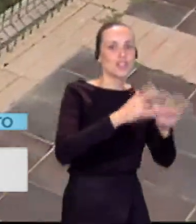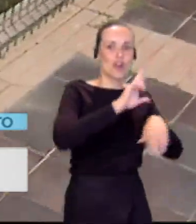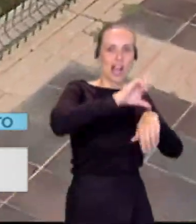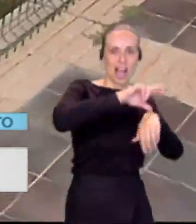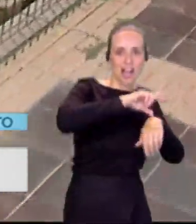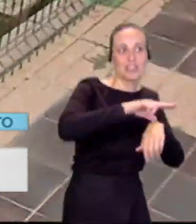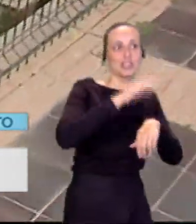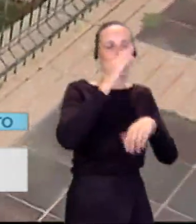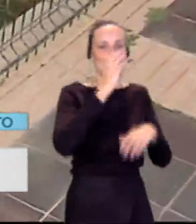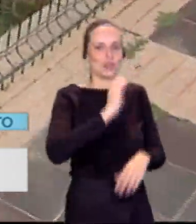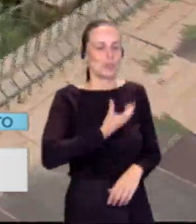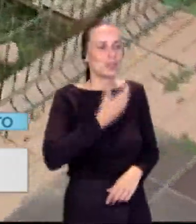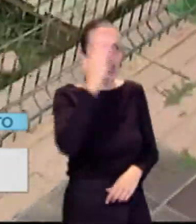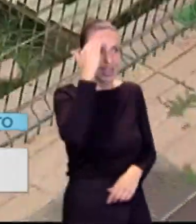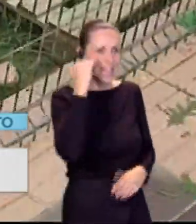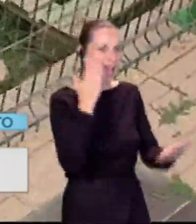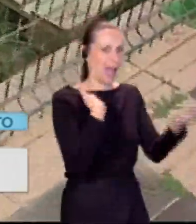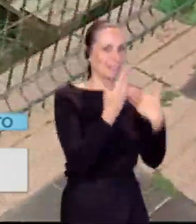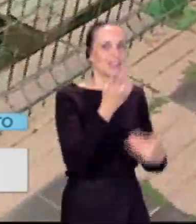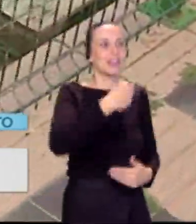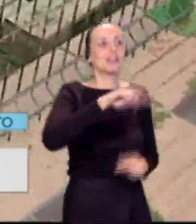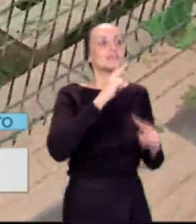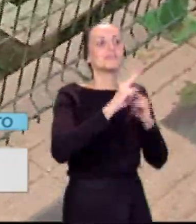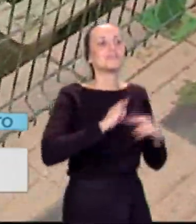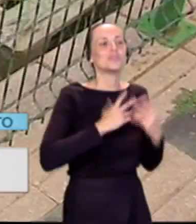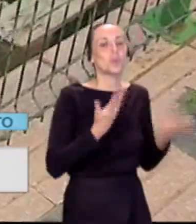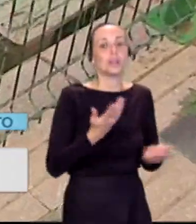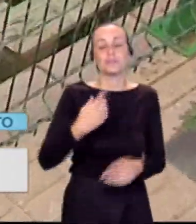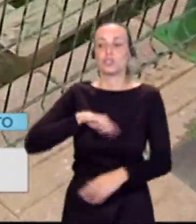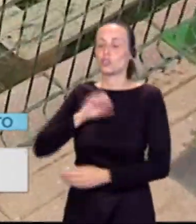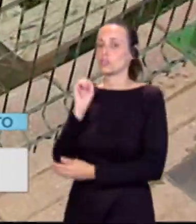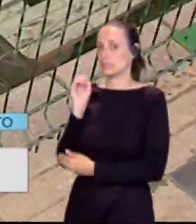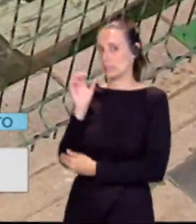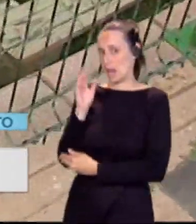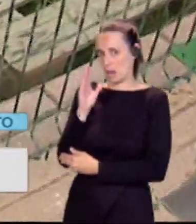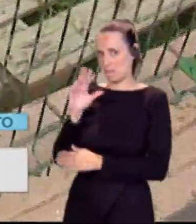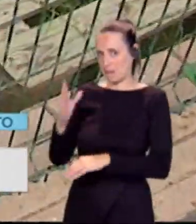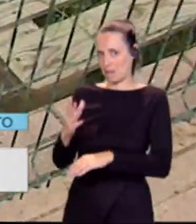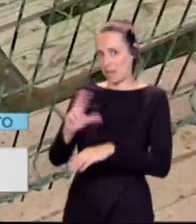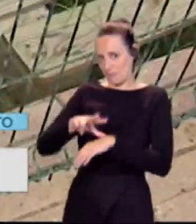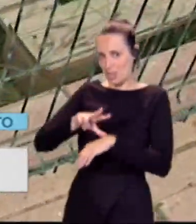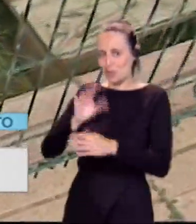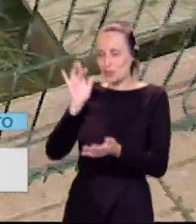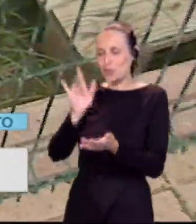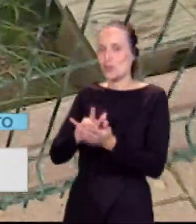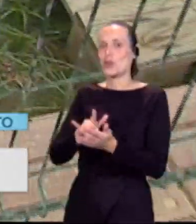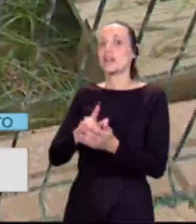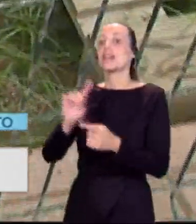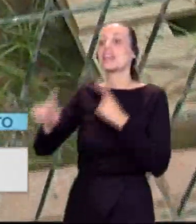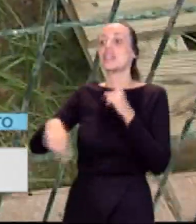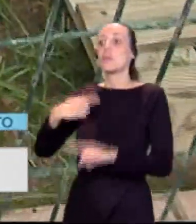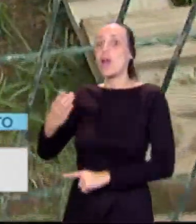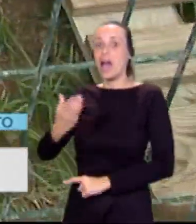Ayuntamiento de Terles, ¿qué han hecho de ello? Dimos unas pequeñas charlas en el Cabildo y luego el Ayuntamiento ha